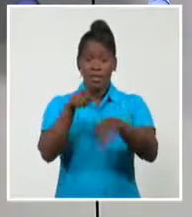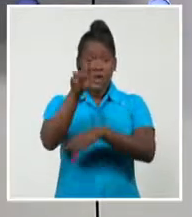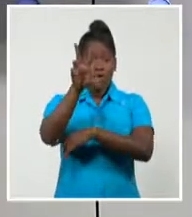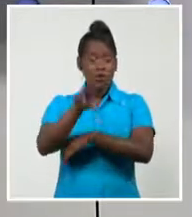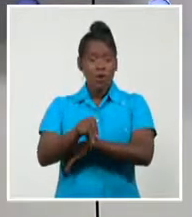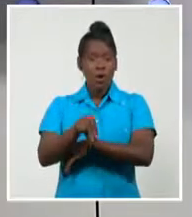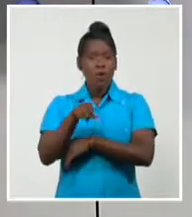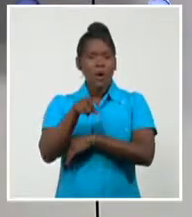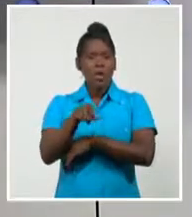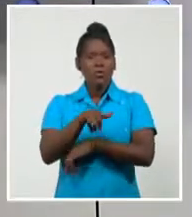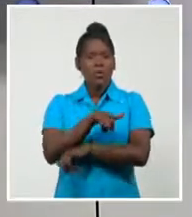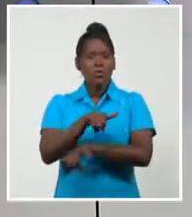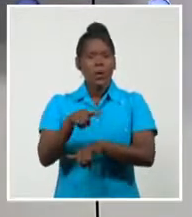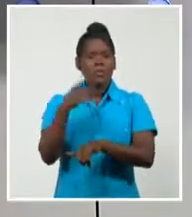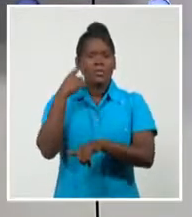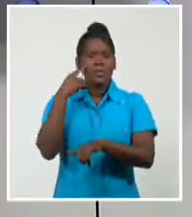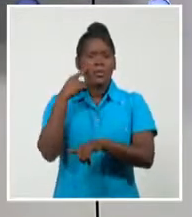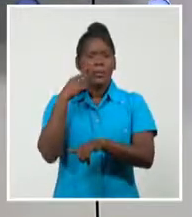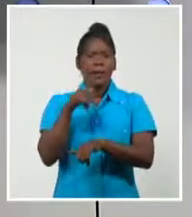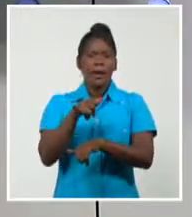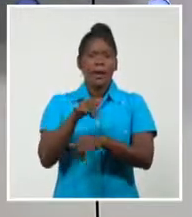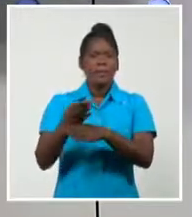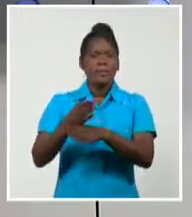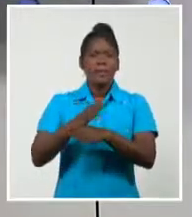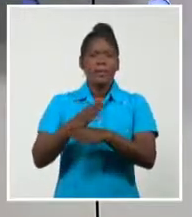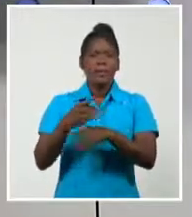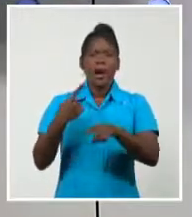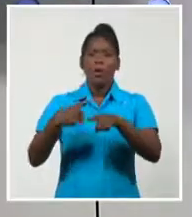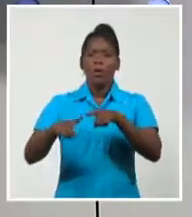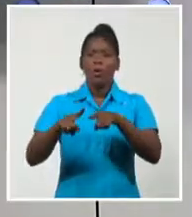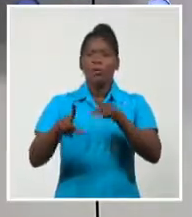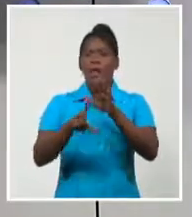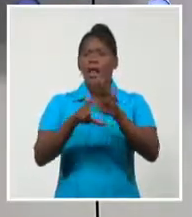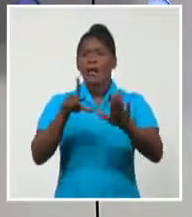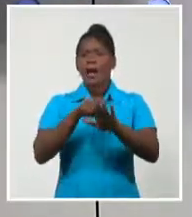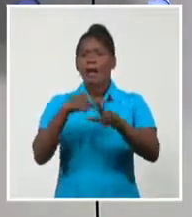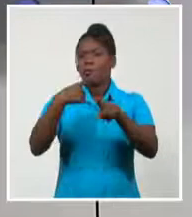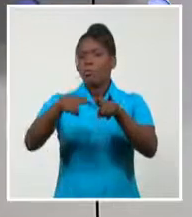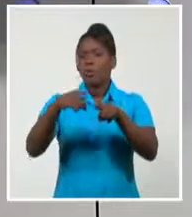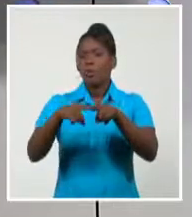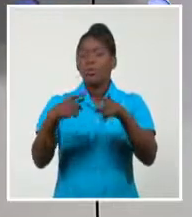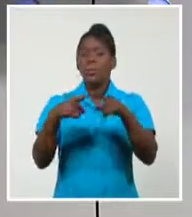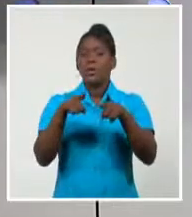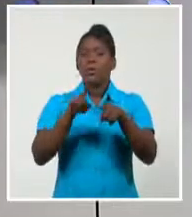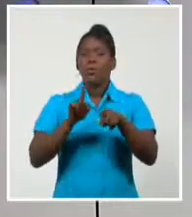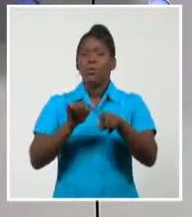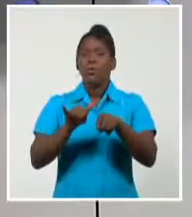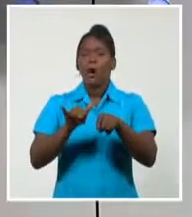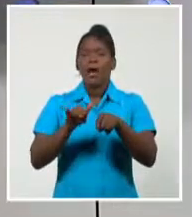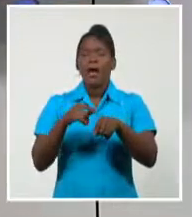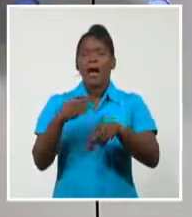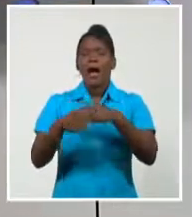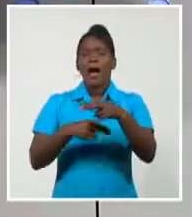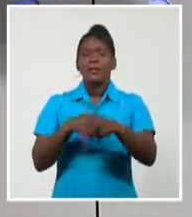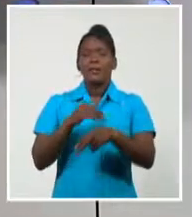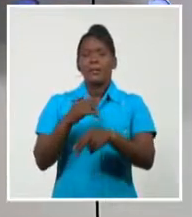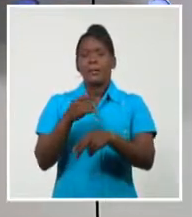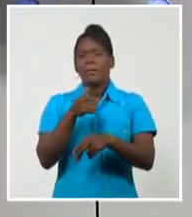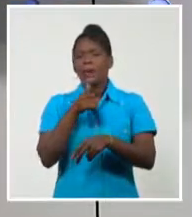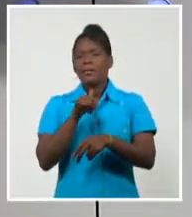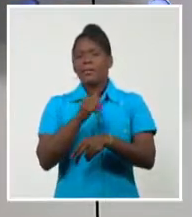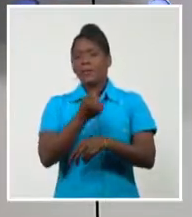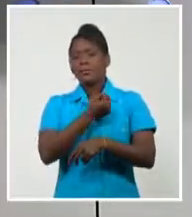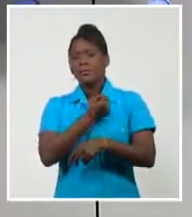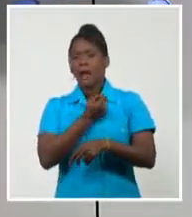las mociones de censura a presidentes y ministros, una estrategia que ha usado el Congreso con otros mandatarios y que vuelve relativamente fácil, por